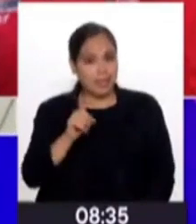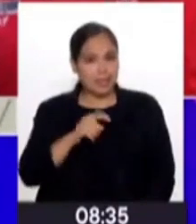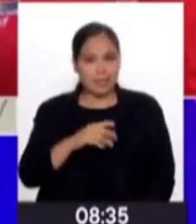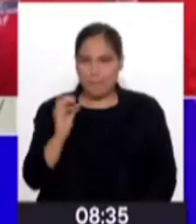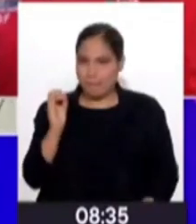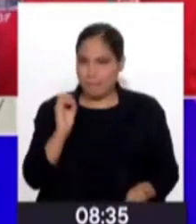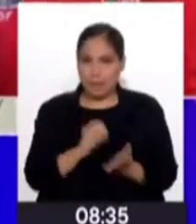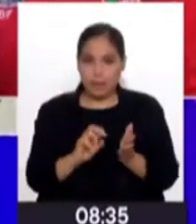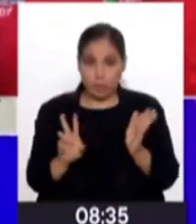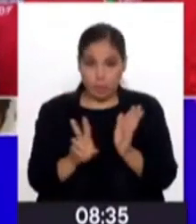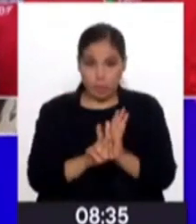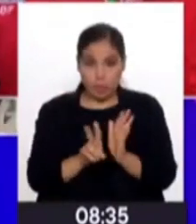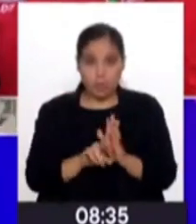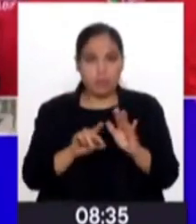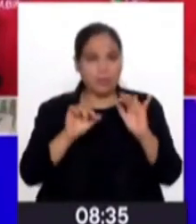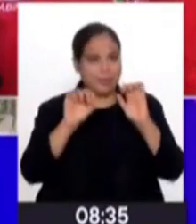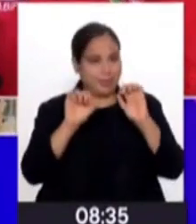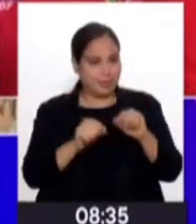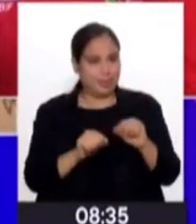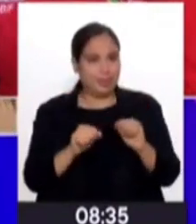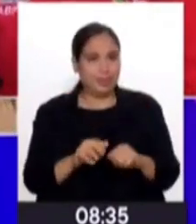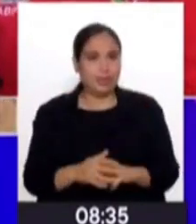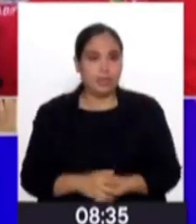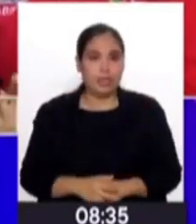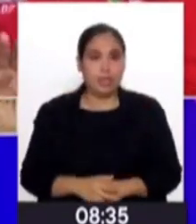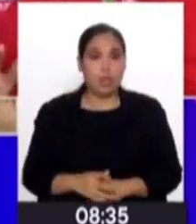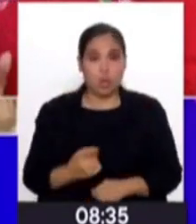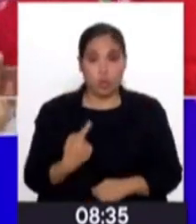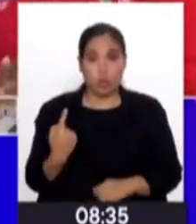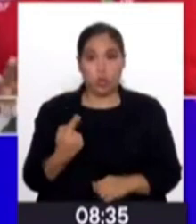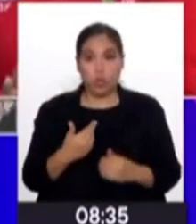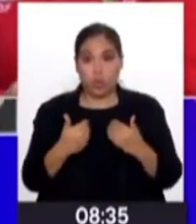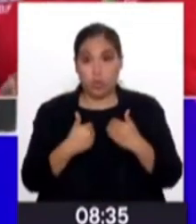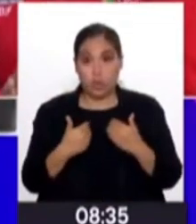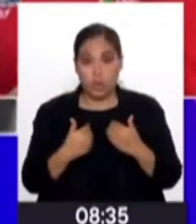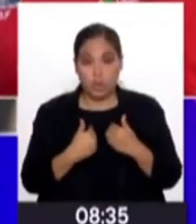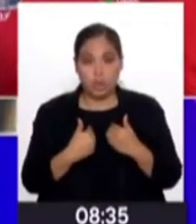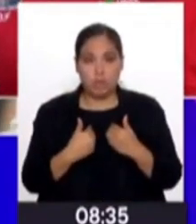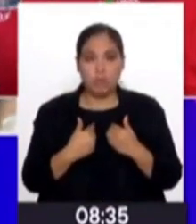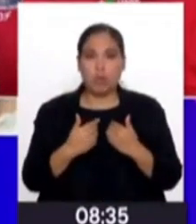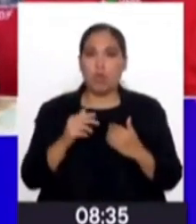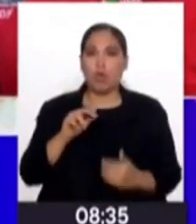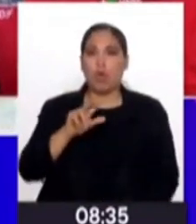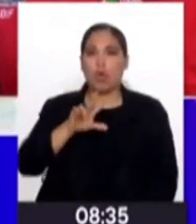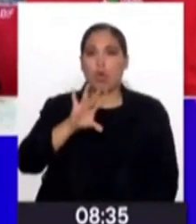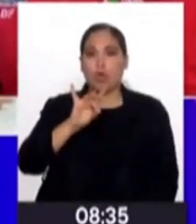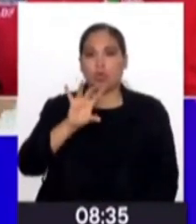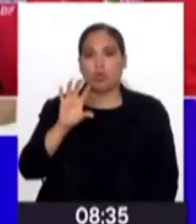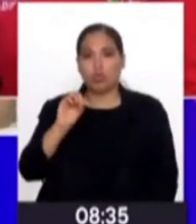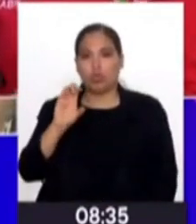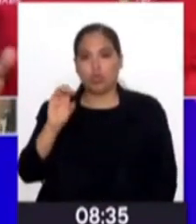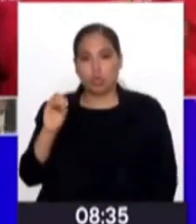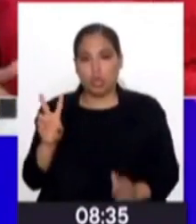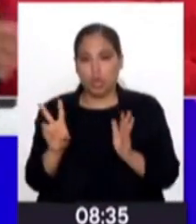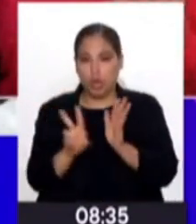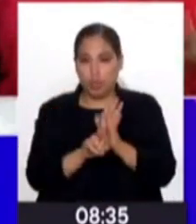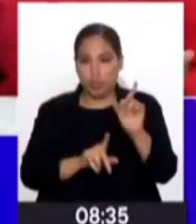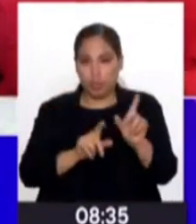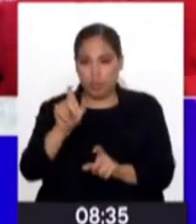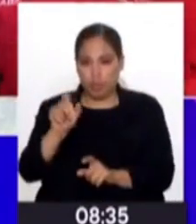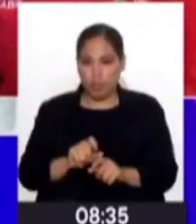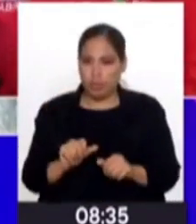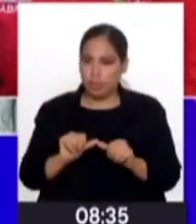voluntarias. Por supuesto. Lo que tú te has referido, nosotros tenemos alrededor de 800 voluntarias actualmente, pero